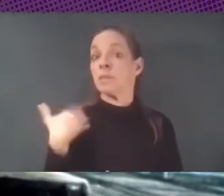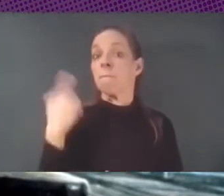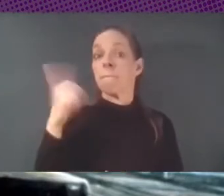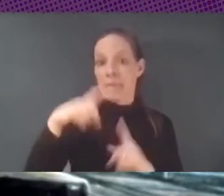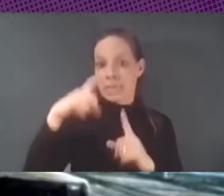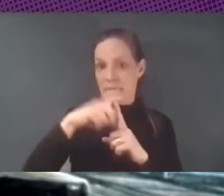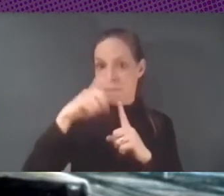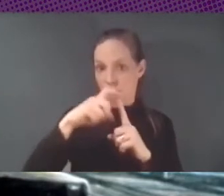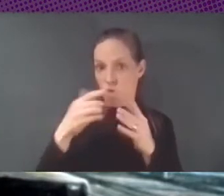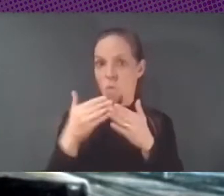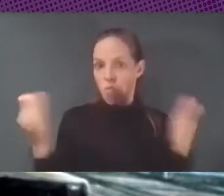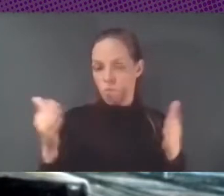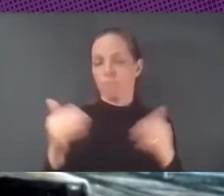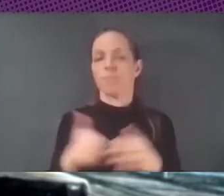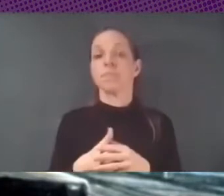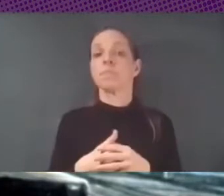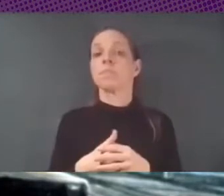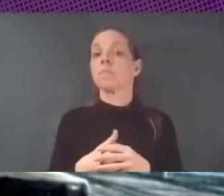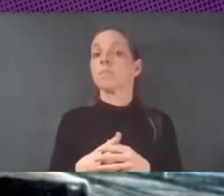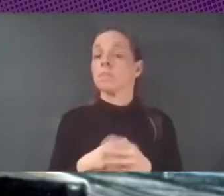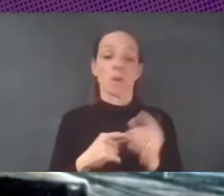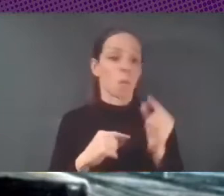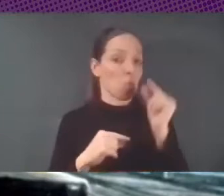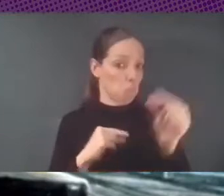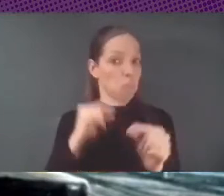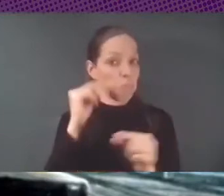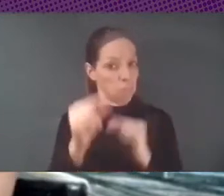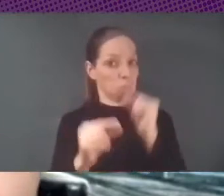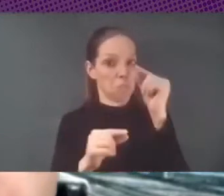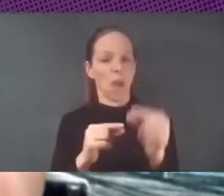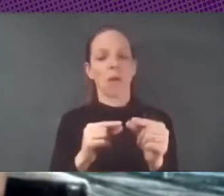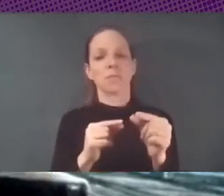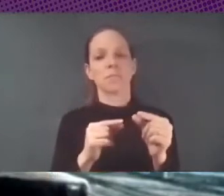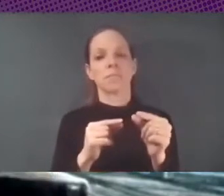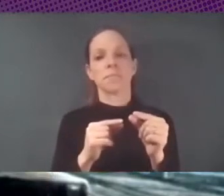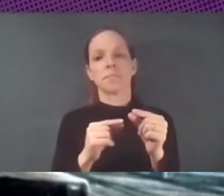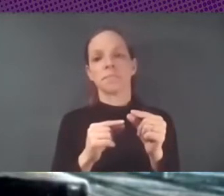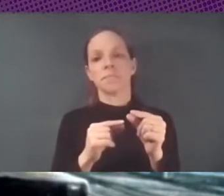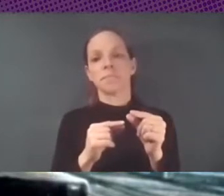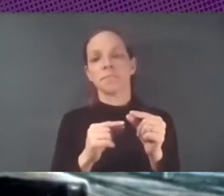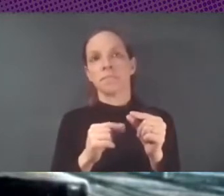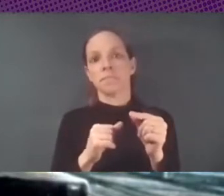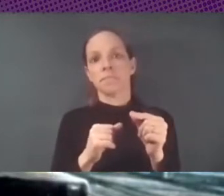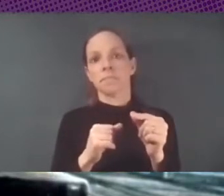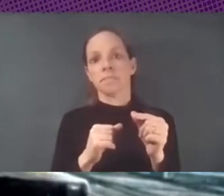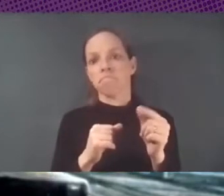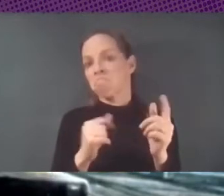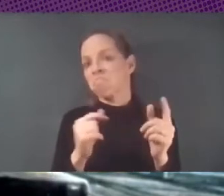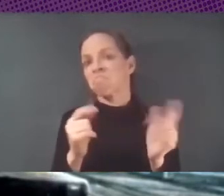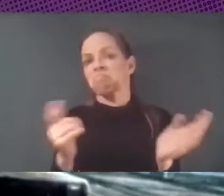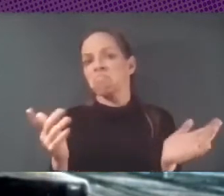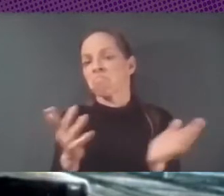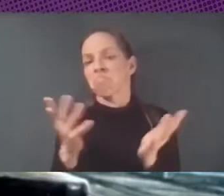En mayo, poco a poco, hemos tenido una pequeña, muy pequeña,